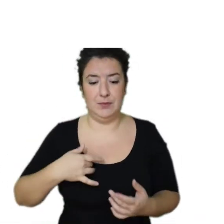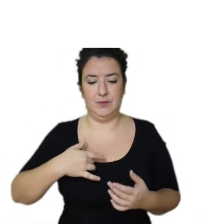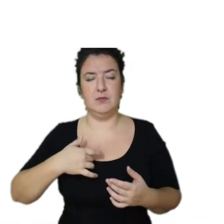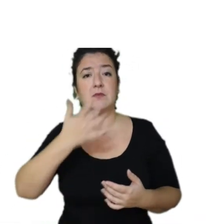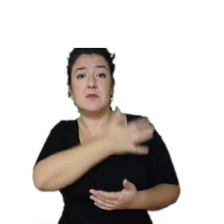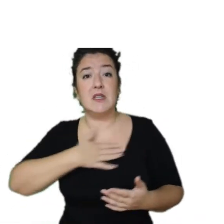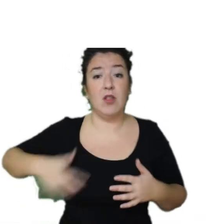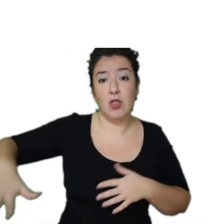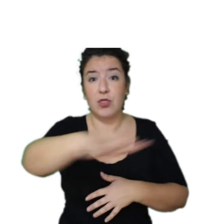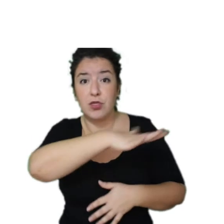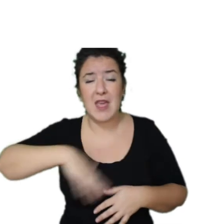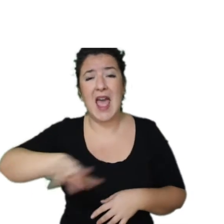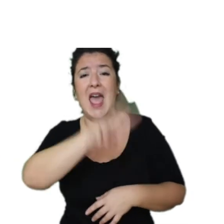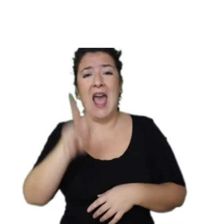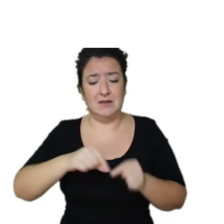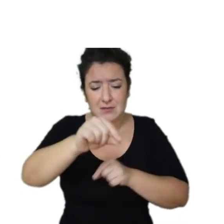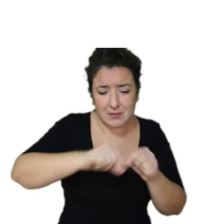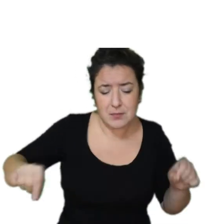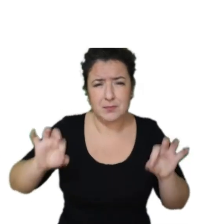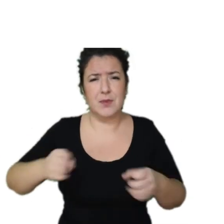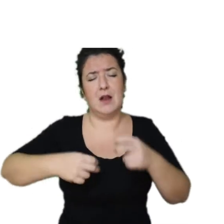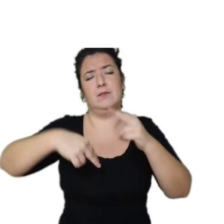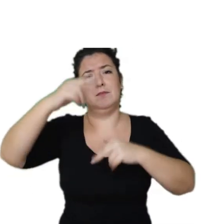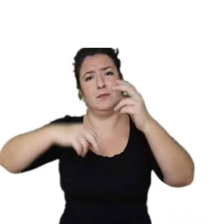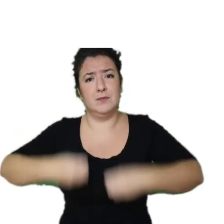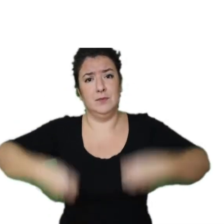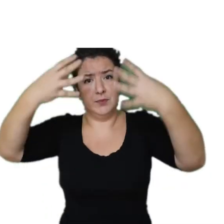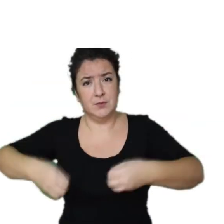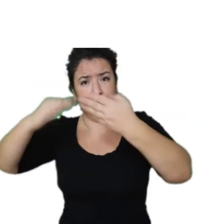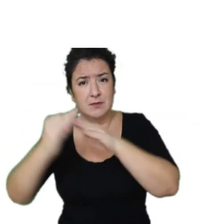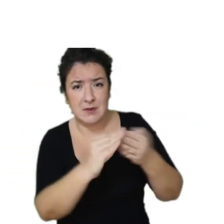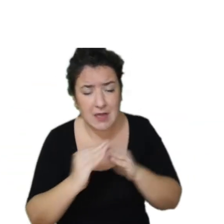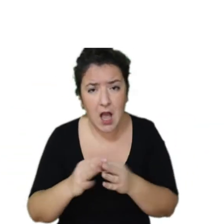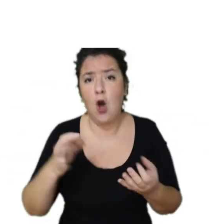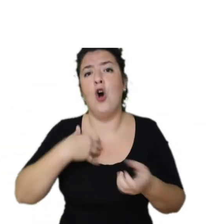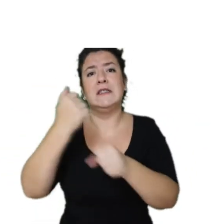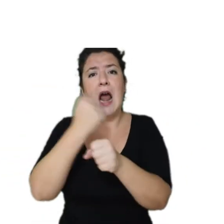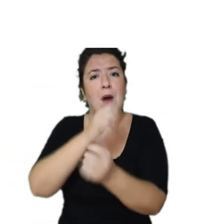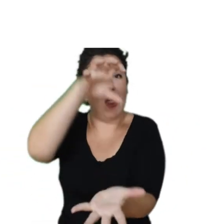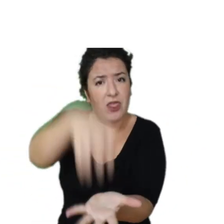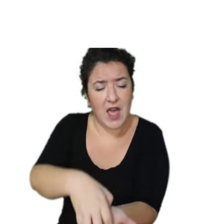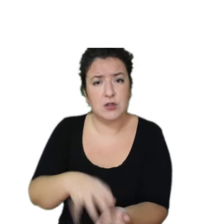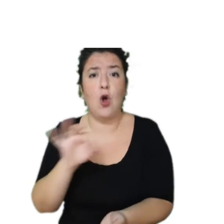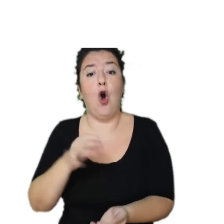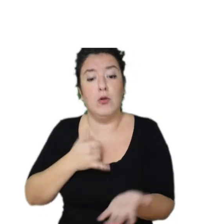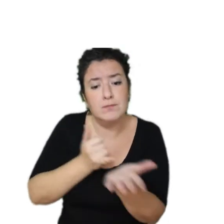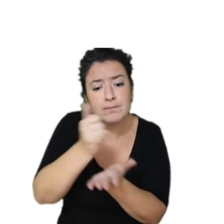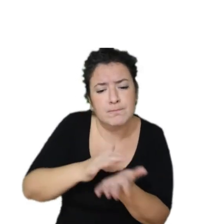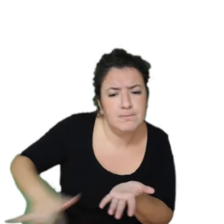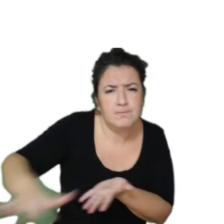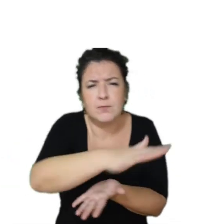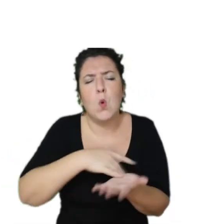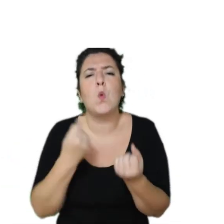infraestructuras y centros de trabajo. Hectáreas necesarias para proporcionar el alimento vegetal